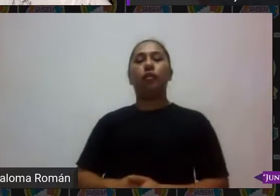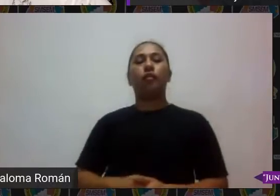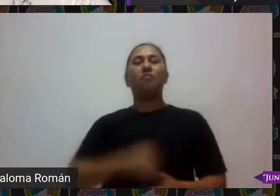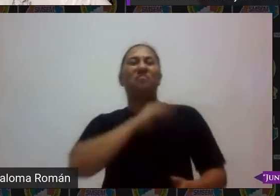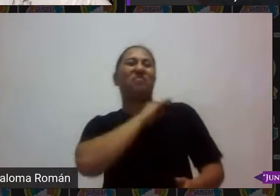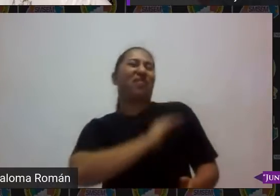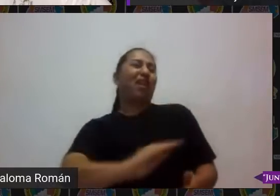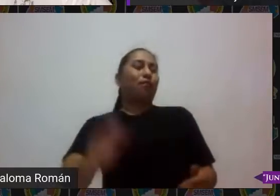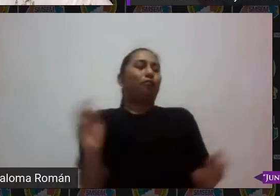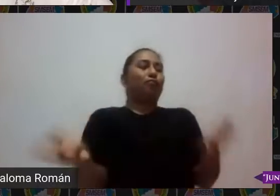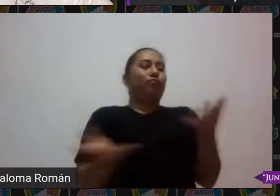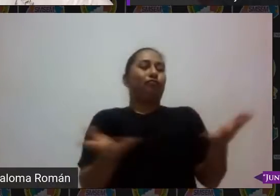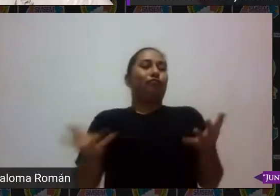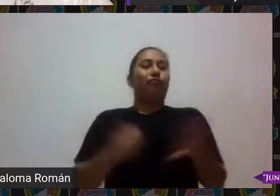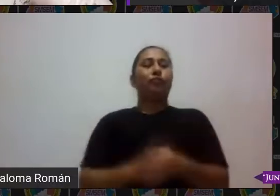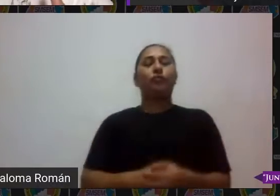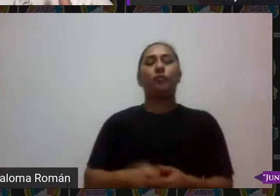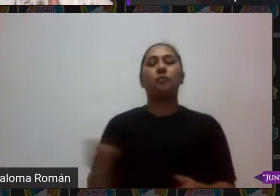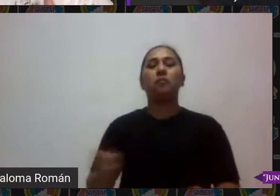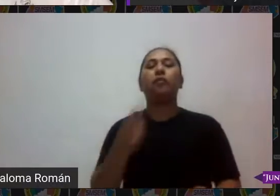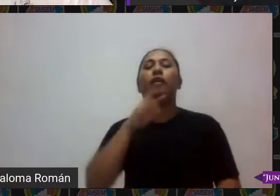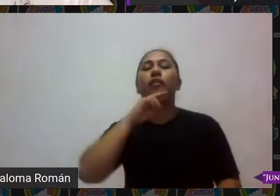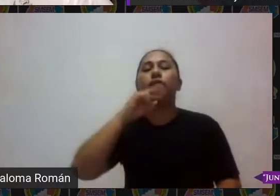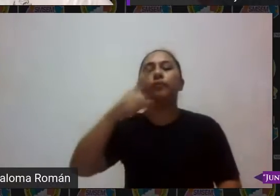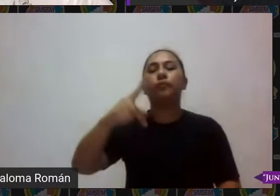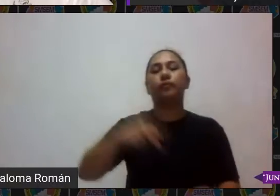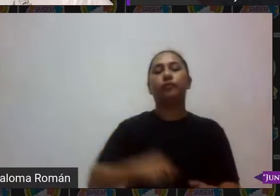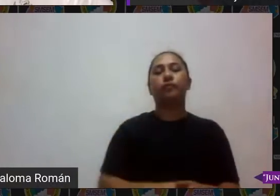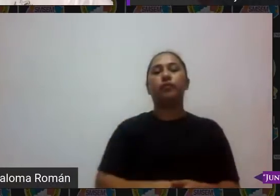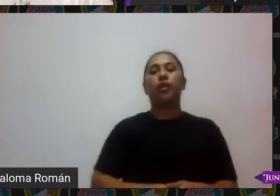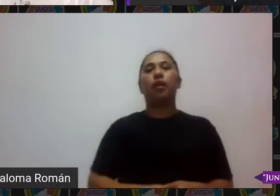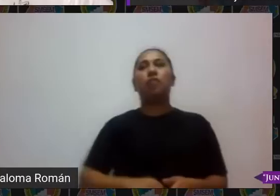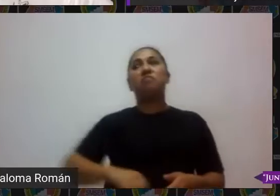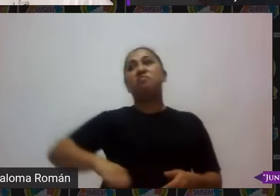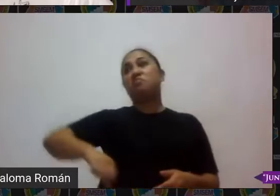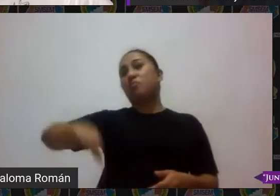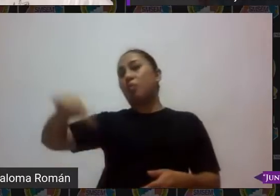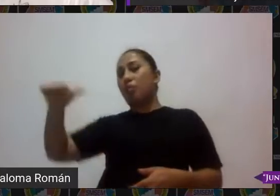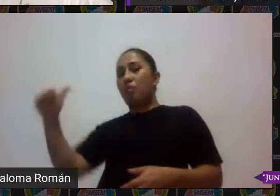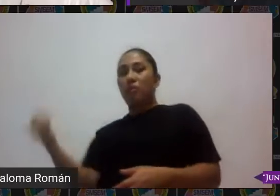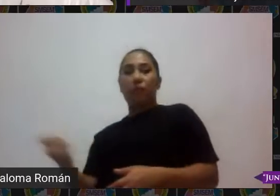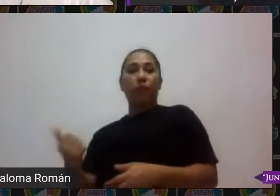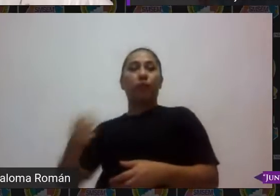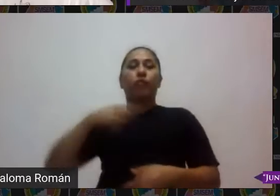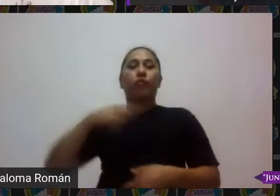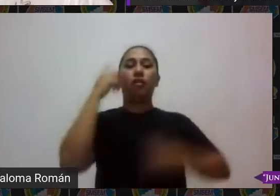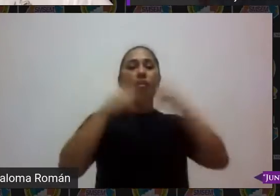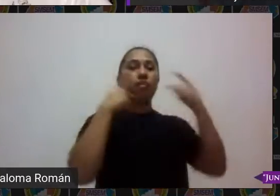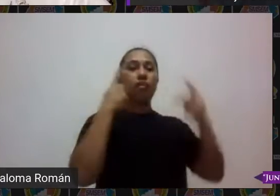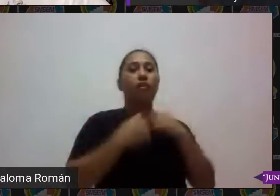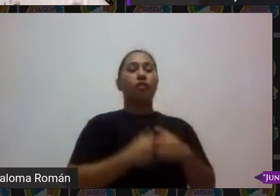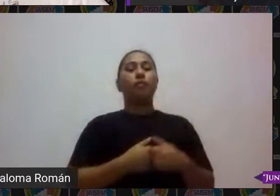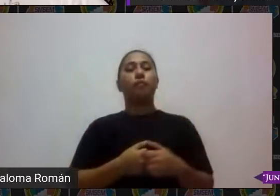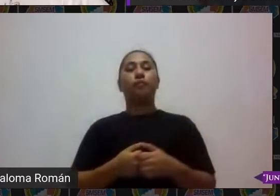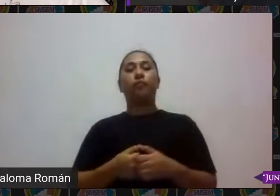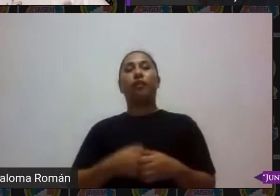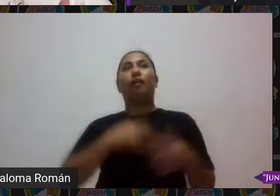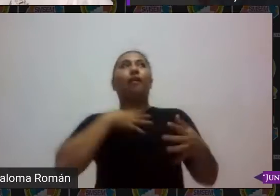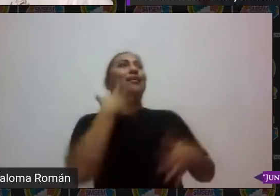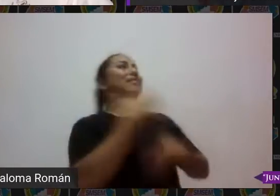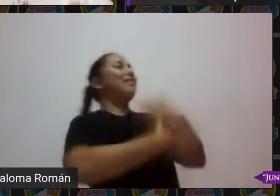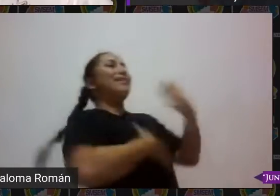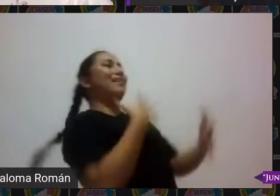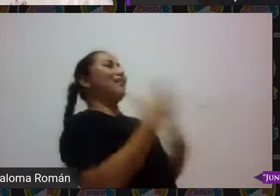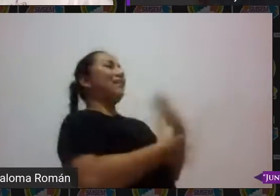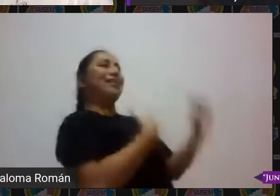a lo mejor contraria a la conclusión el meme es verídico o sea no es un meme para mofarse